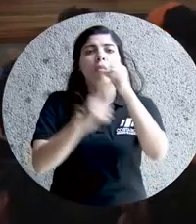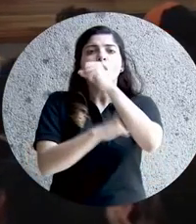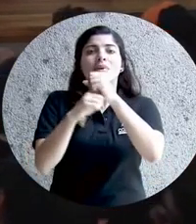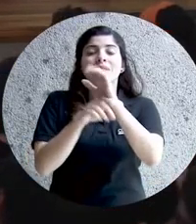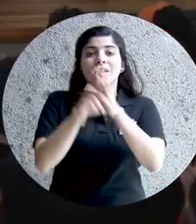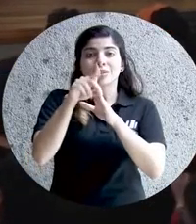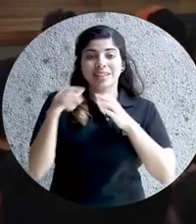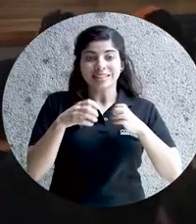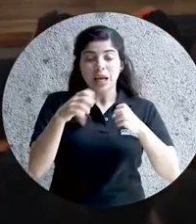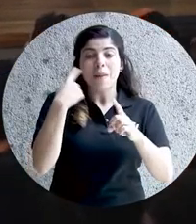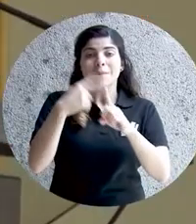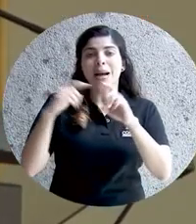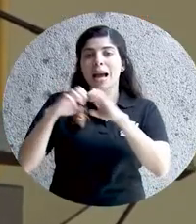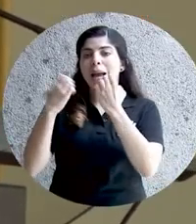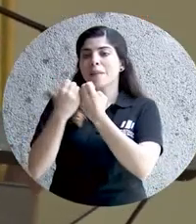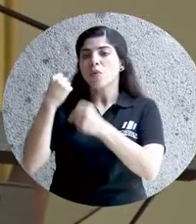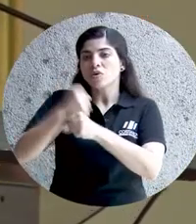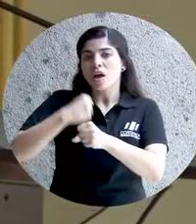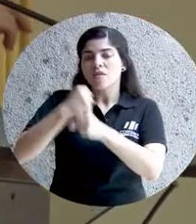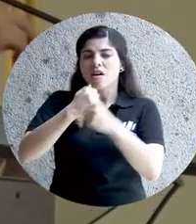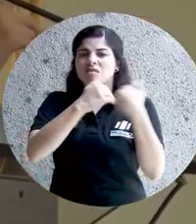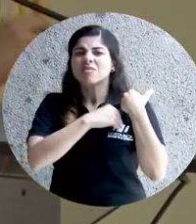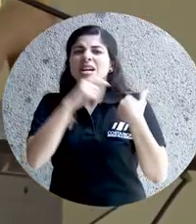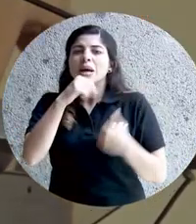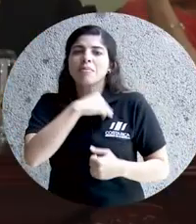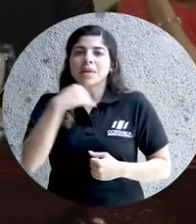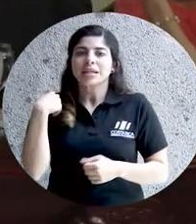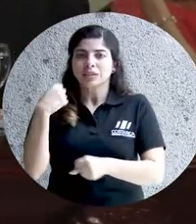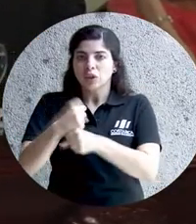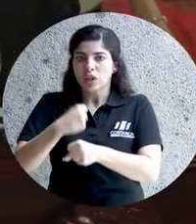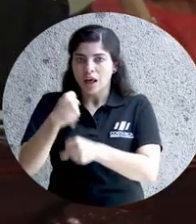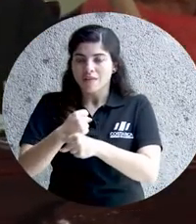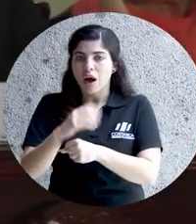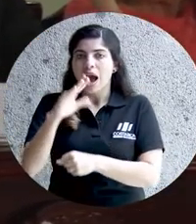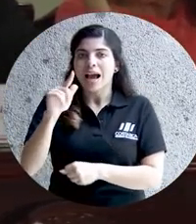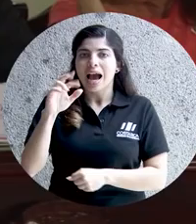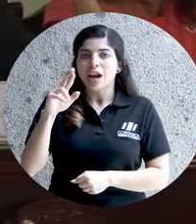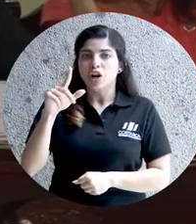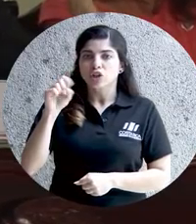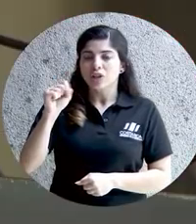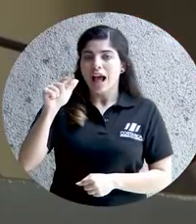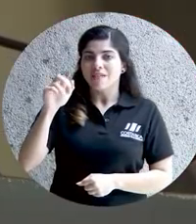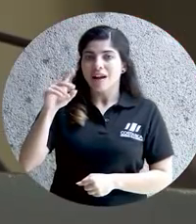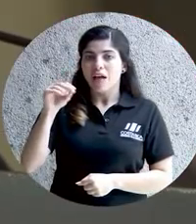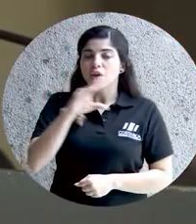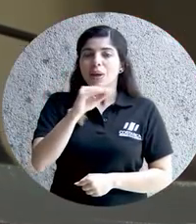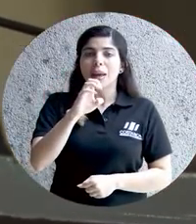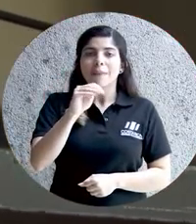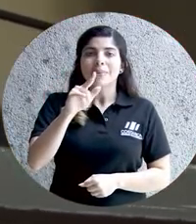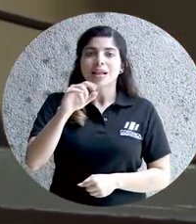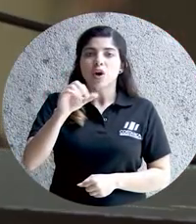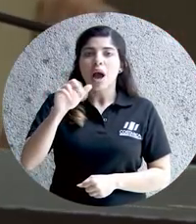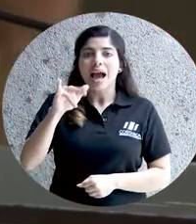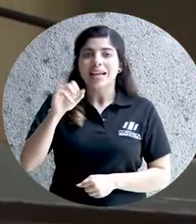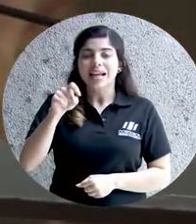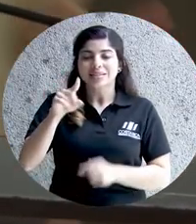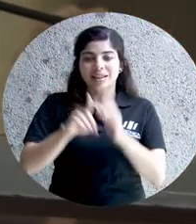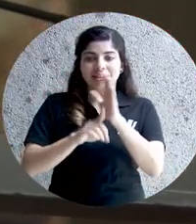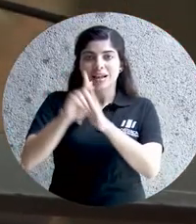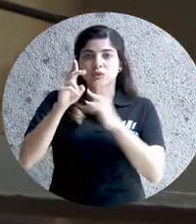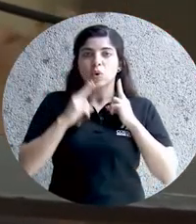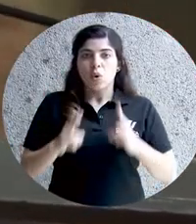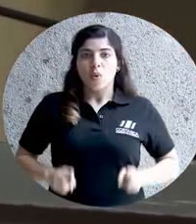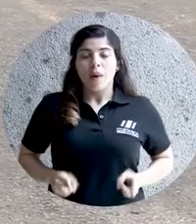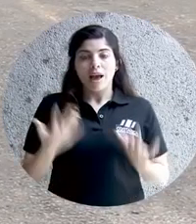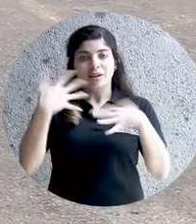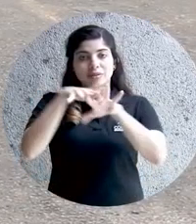Desarrollo, así como los equipos de trabajo liderados por el ministro de Trabajo, Carlos Alvarado y Emilio Arias de Desarrollo Humano e